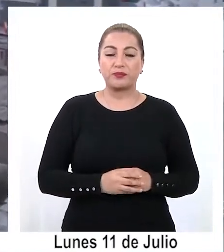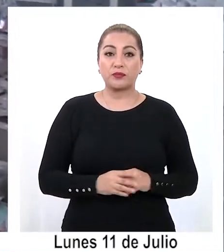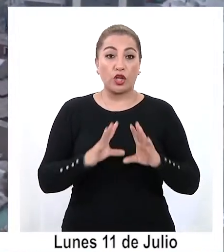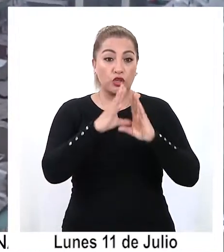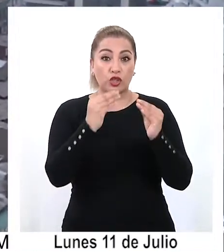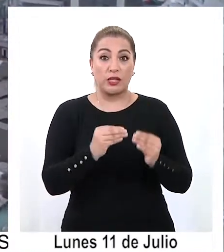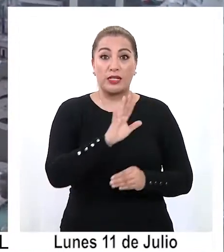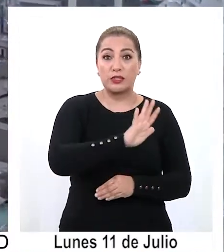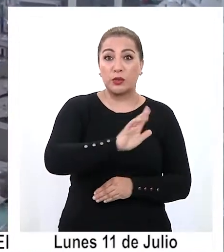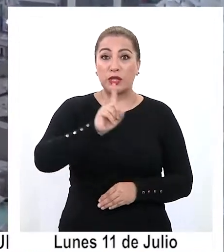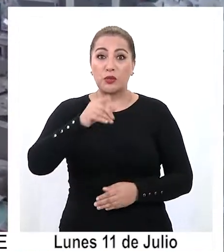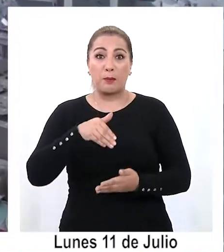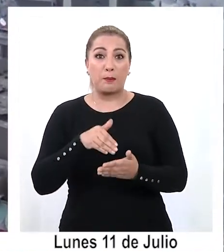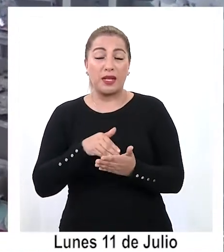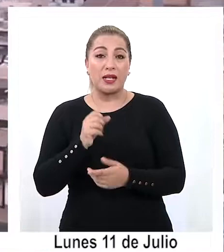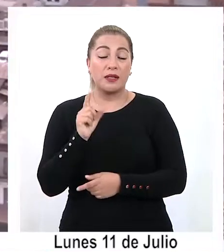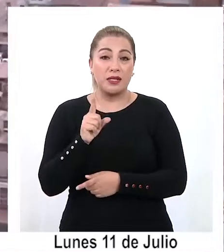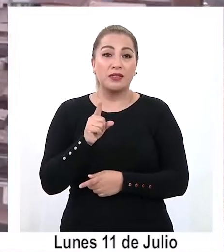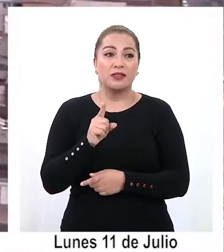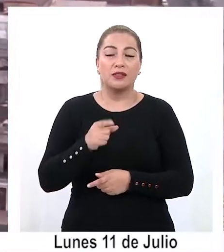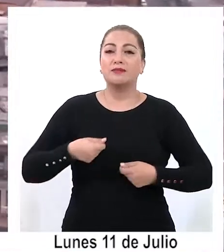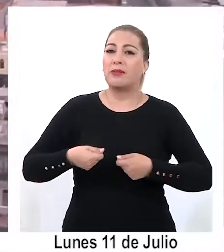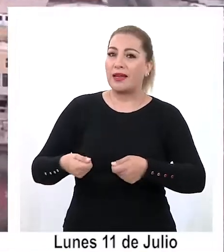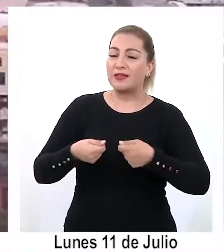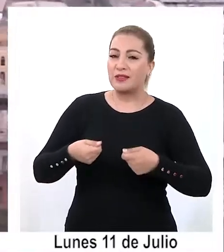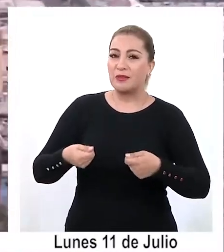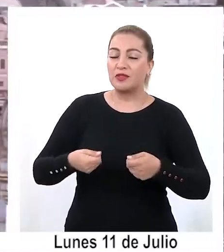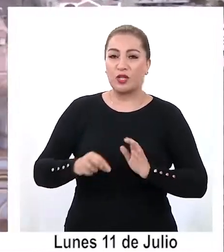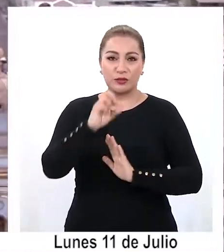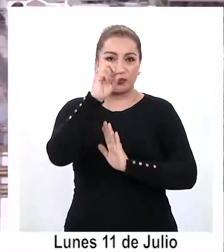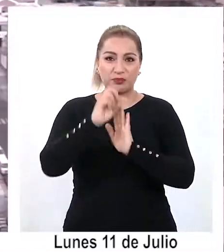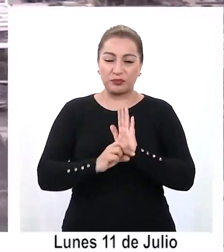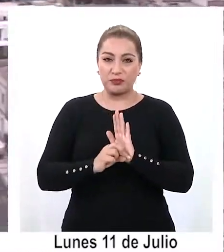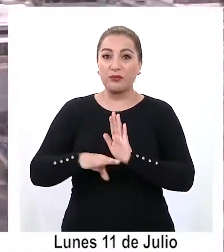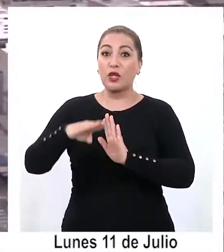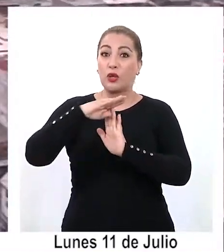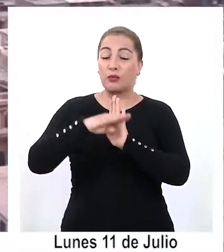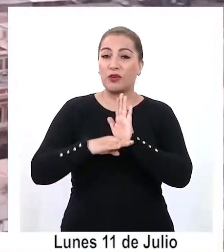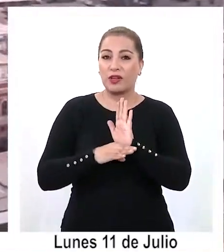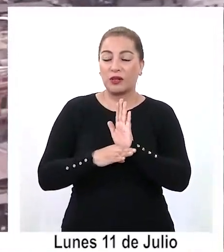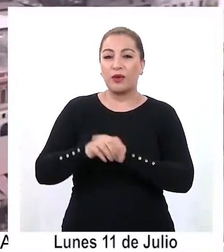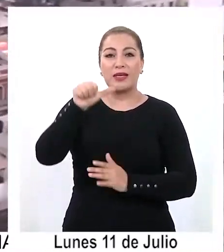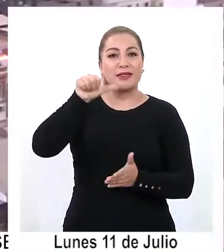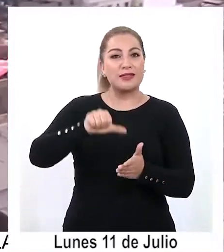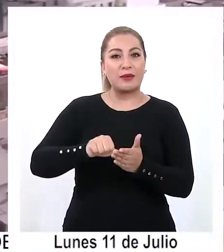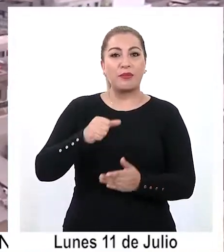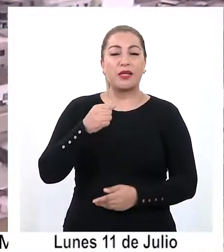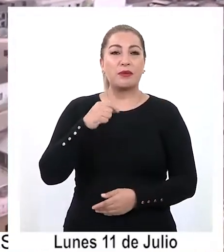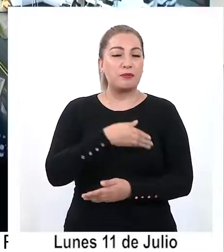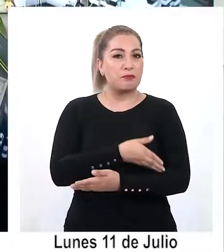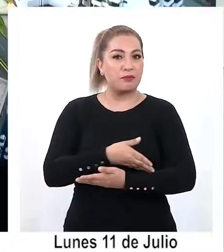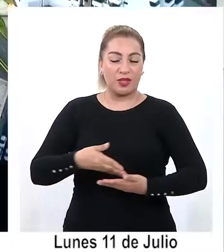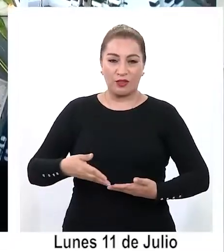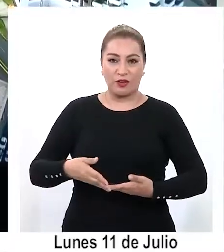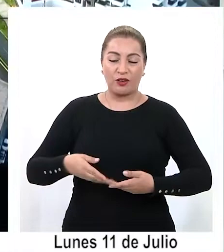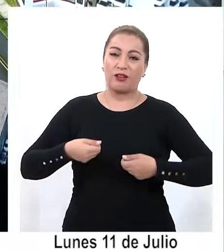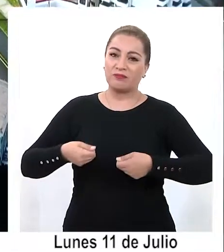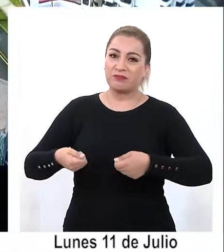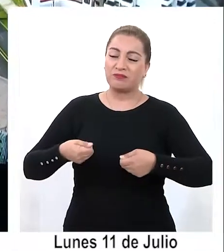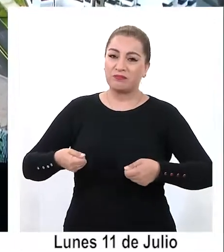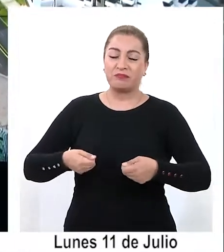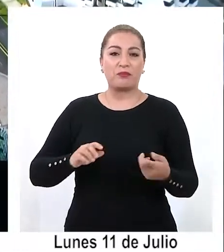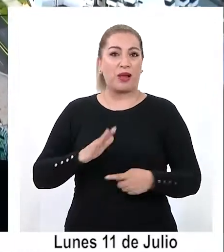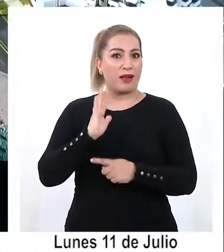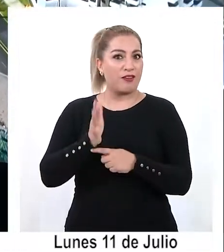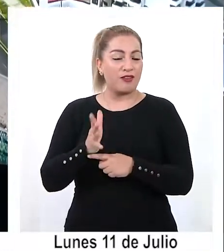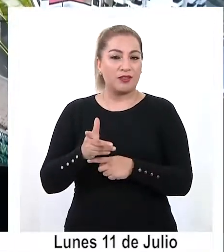total, 51 mil millones irían para inversión en proyectos y programas y 6 mil millones para gastos de funcionamiento.